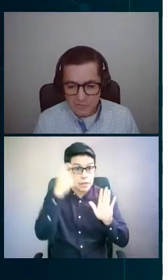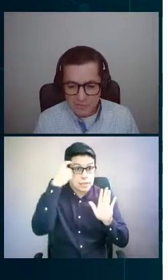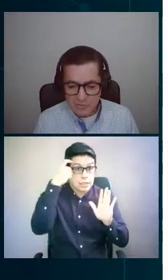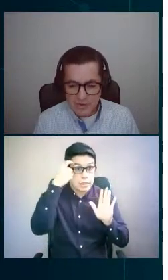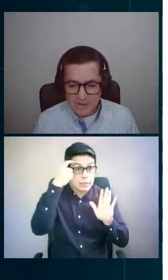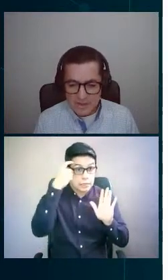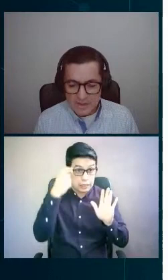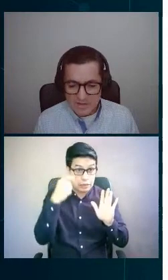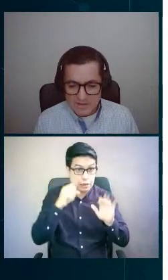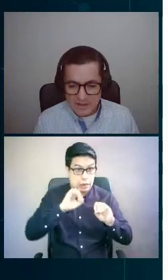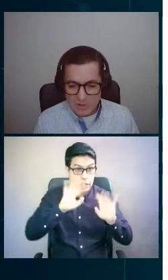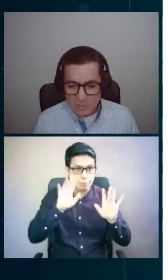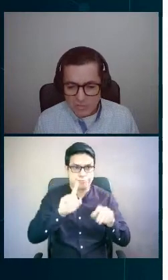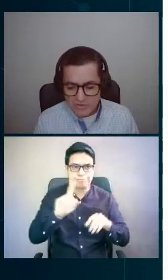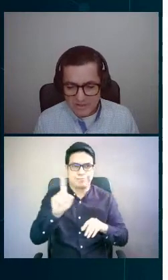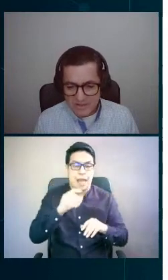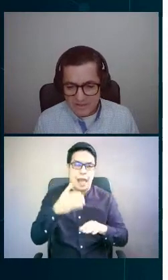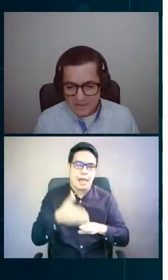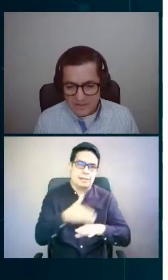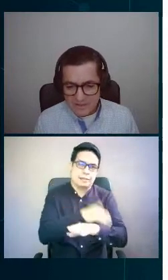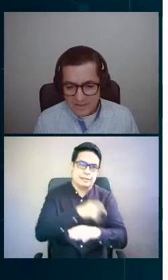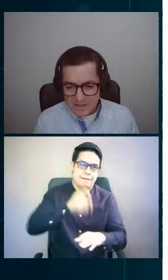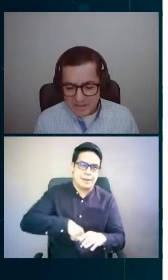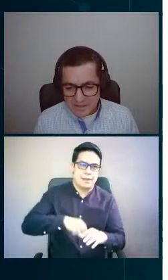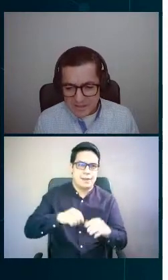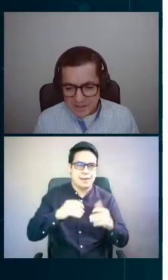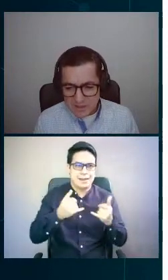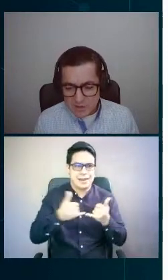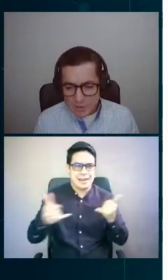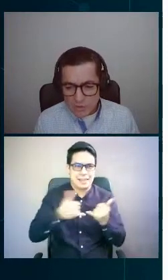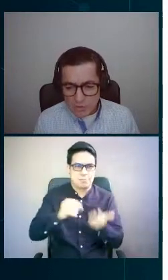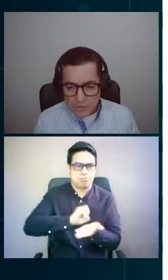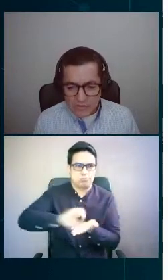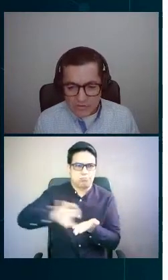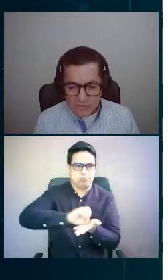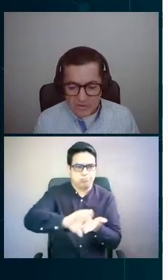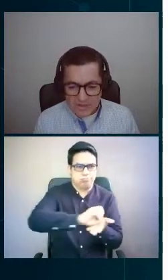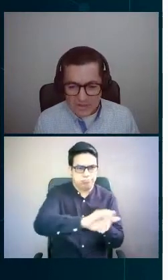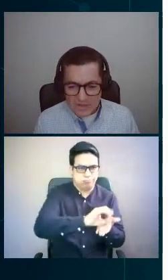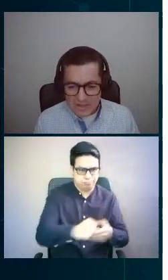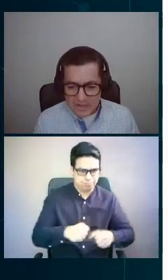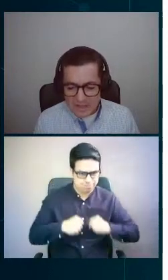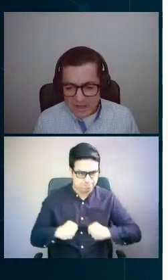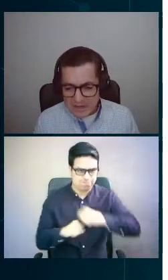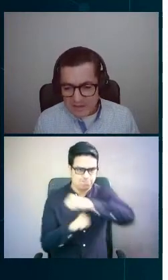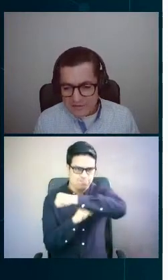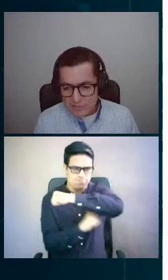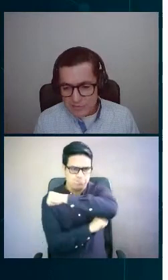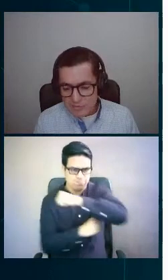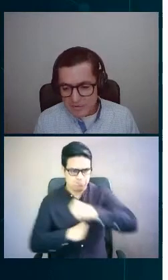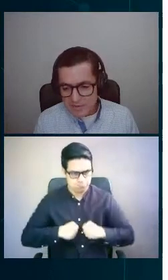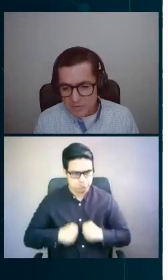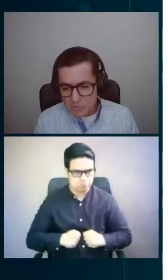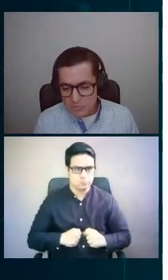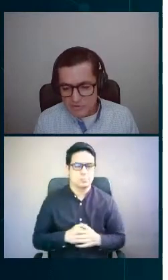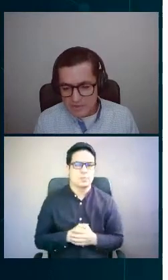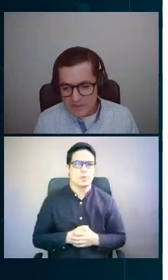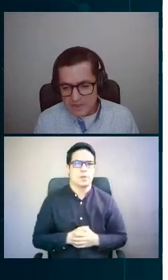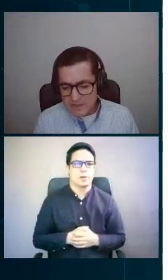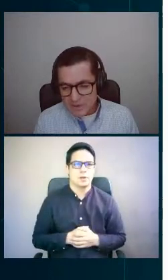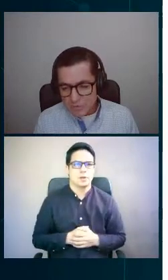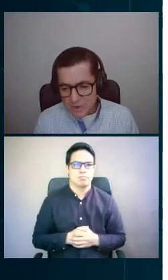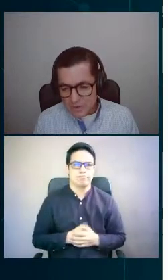distribución que sea robusta. Y con todo eso, la red de distribución va a ser